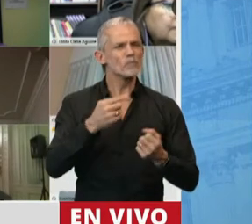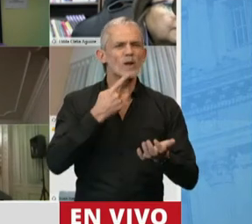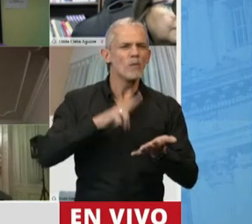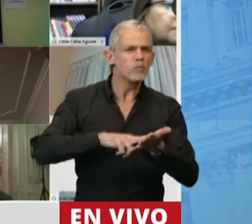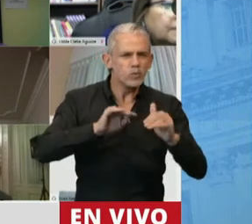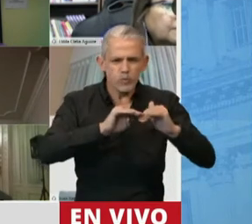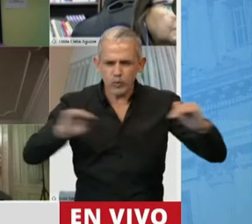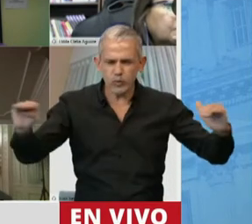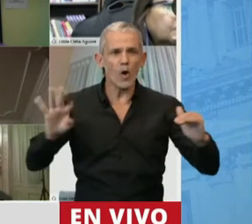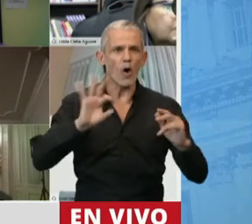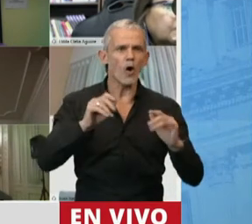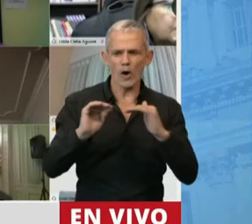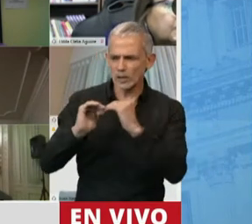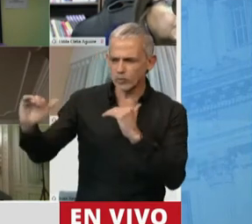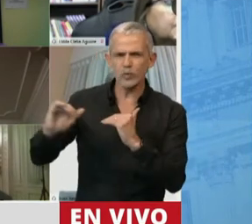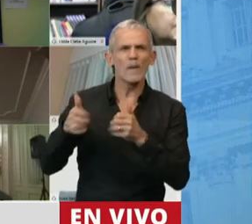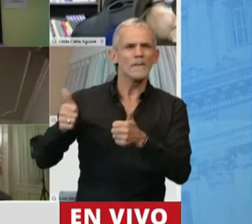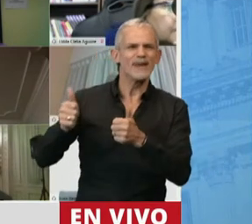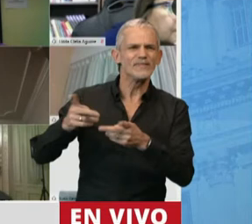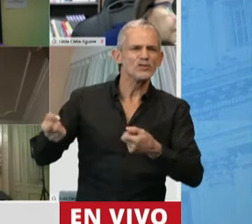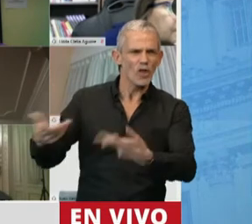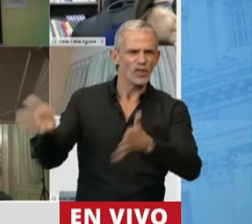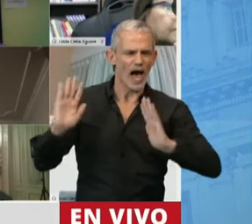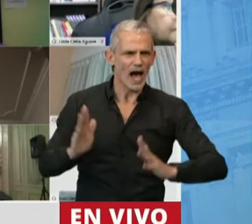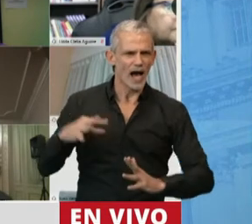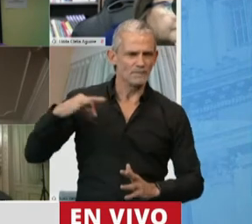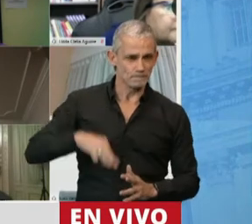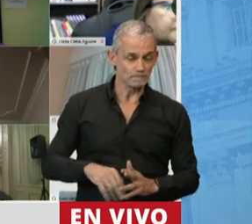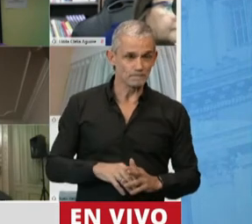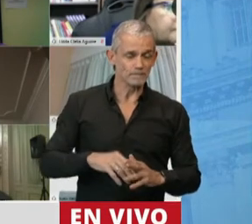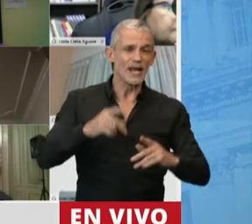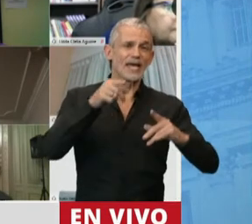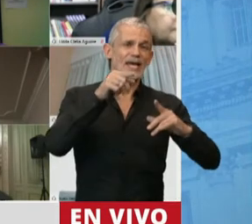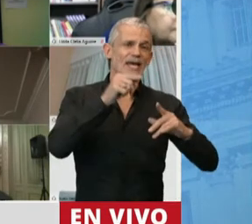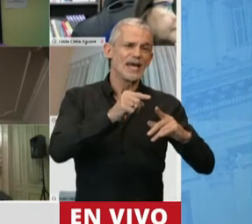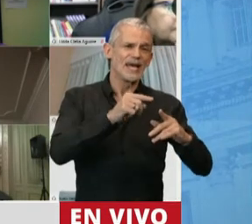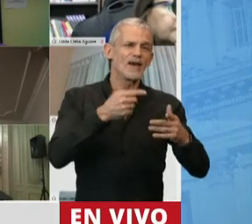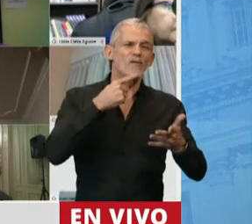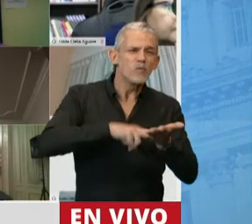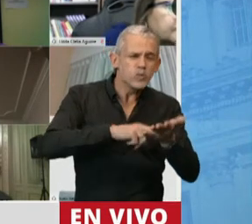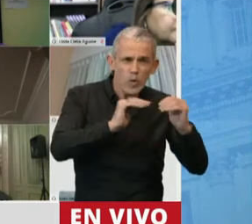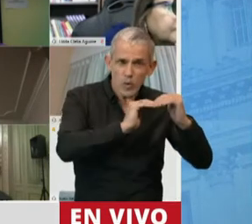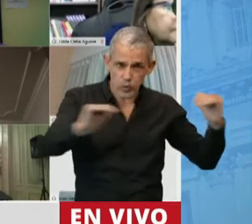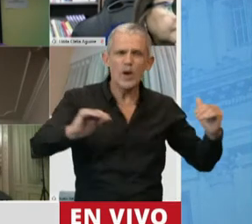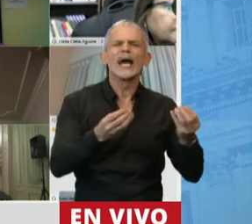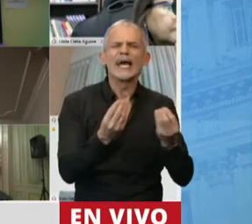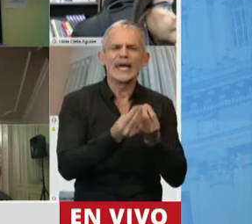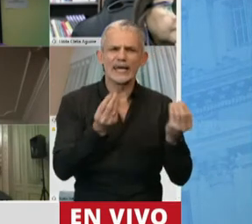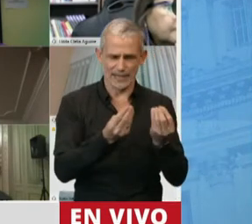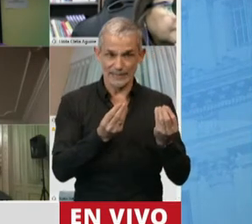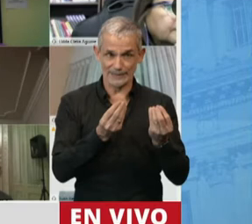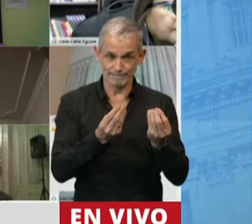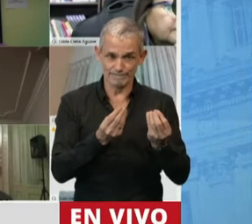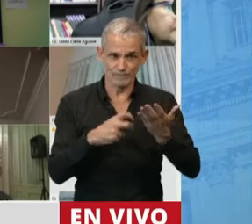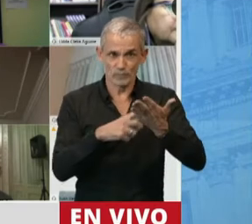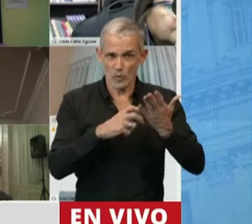versus estabilidad de los beneficios. Y aquí quiero decir que la estabilidad fiscal, si bien es importante el punto de vista